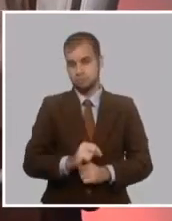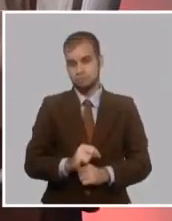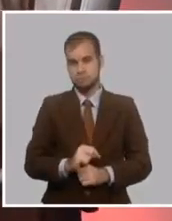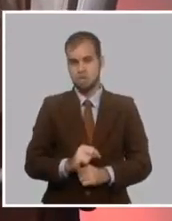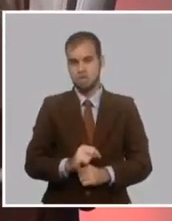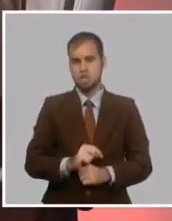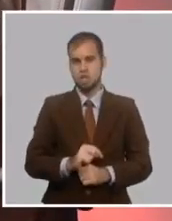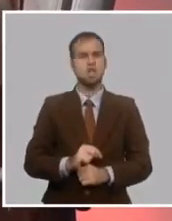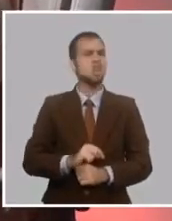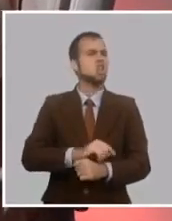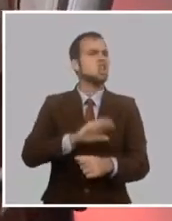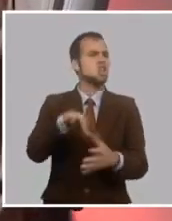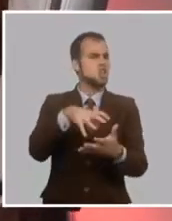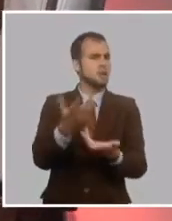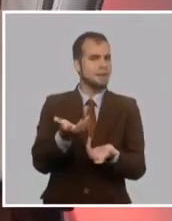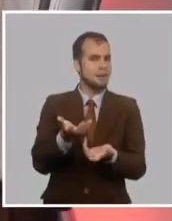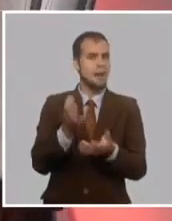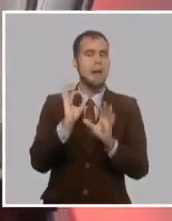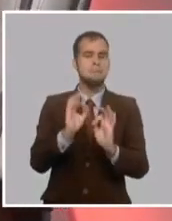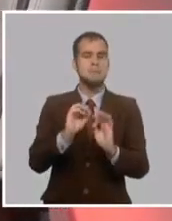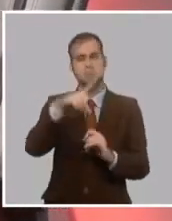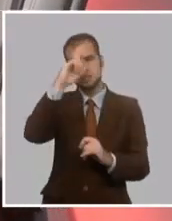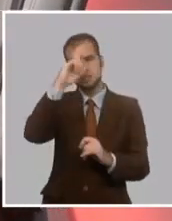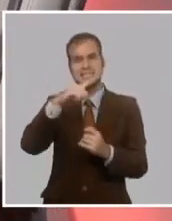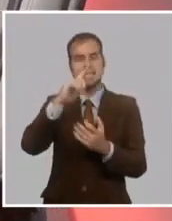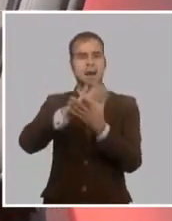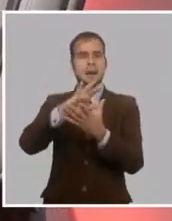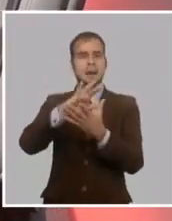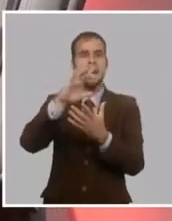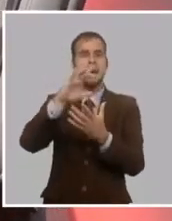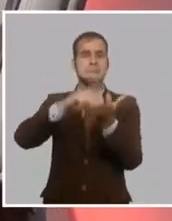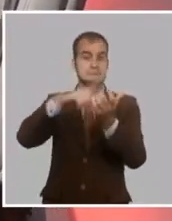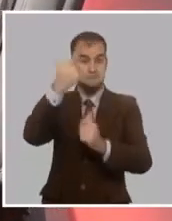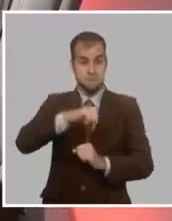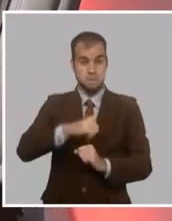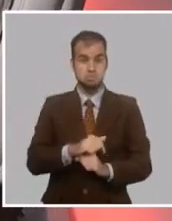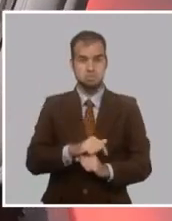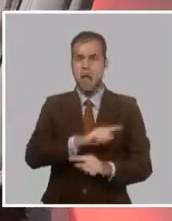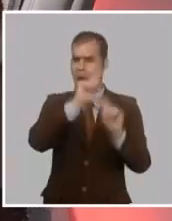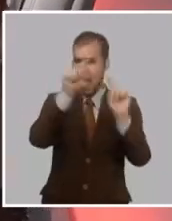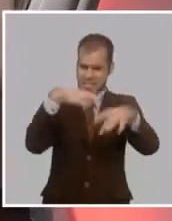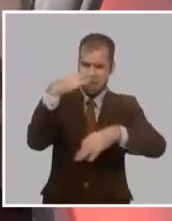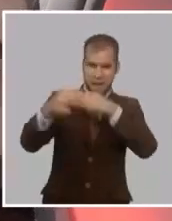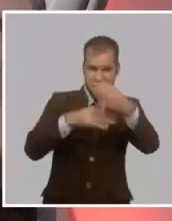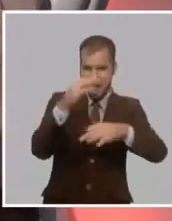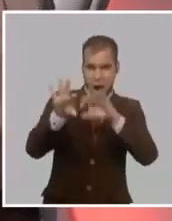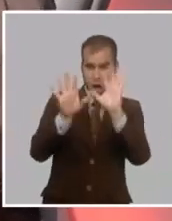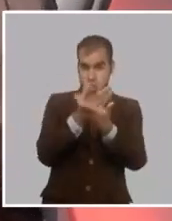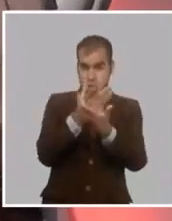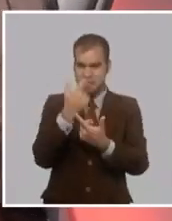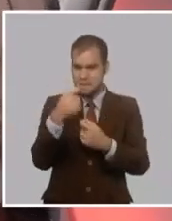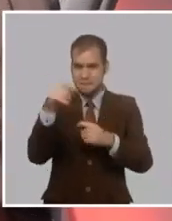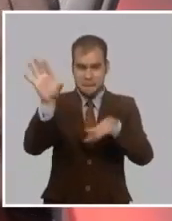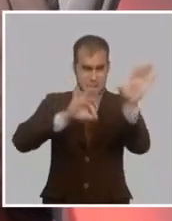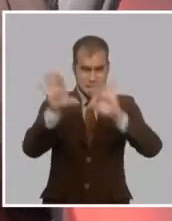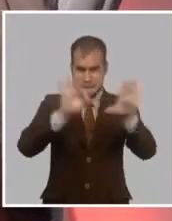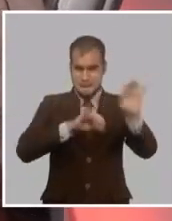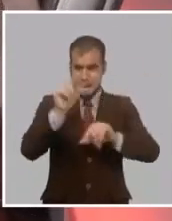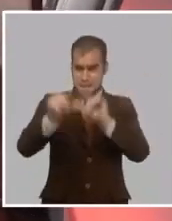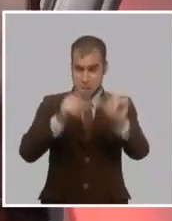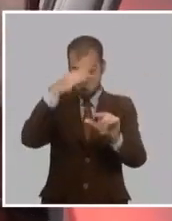allí fundando el Partido Revolucionario Cubano, este hombre que tiene un gran sentido de unidad, que quiere contar con todos los cubanos posibles, pero va a Tampa,